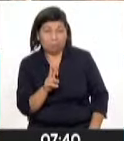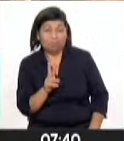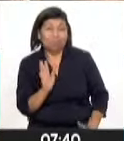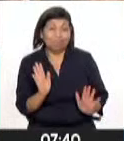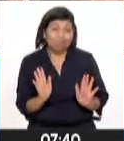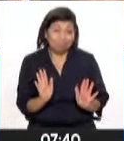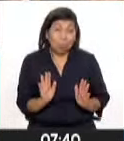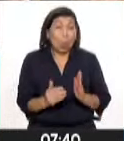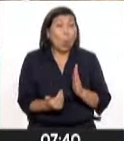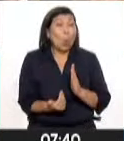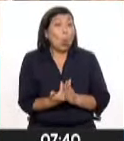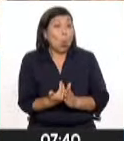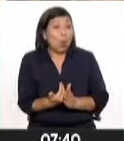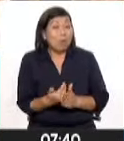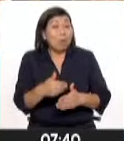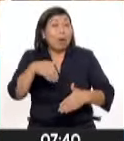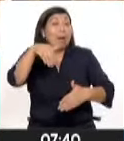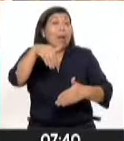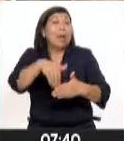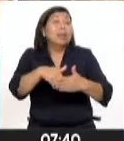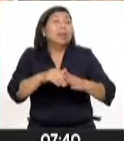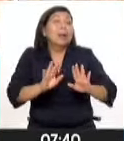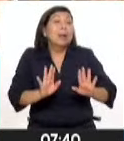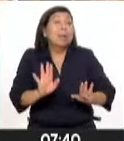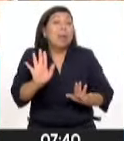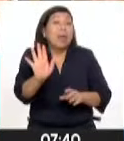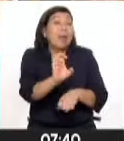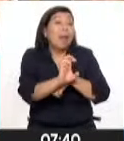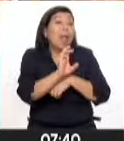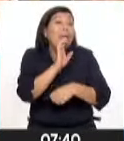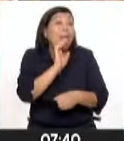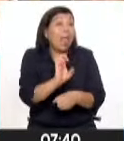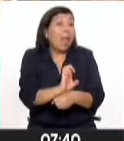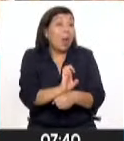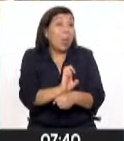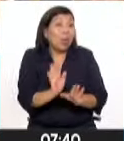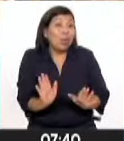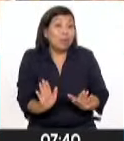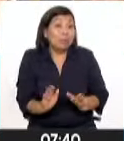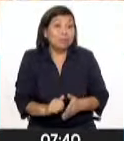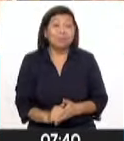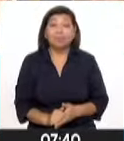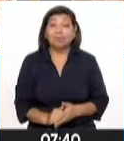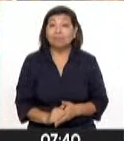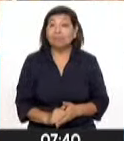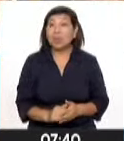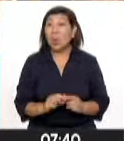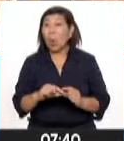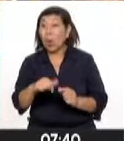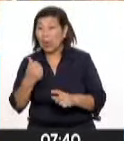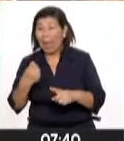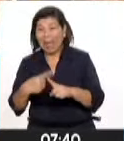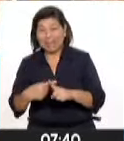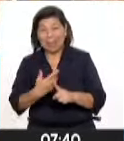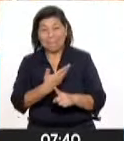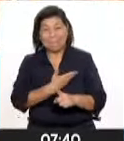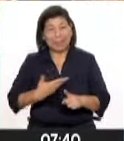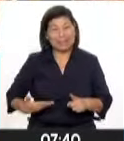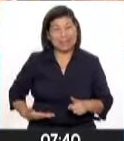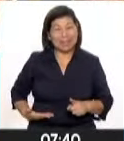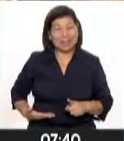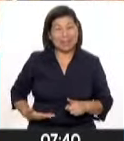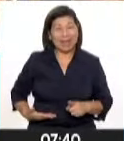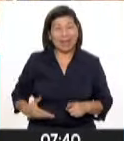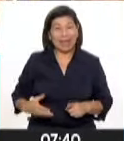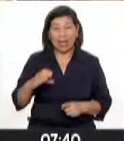iniciar una nueva etapa electoral y los partidarios de Rafael Correa, del expresidente, que está actualmente